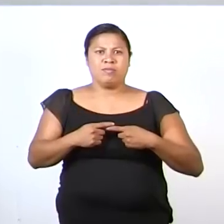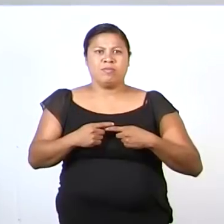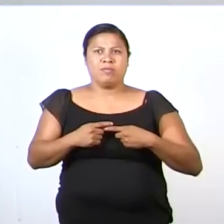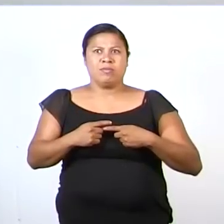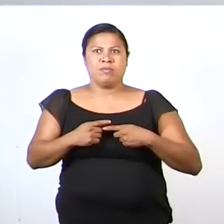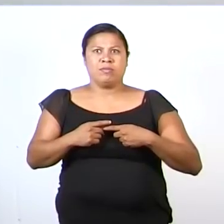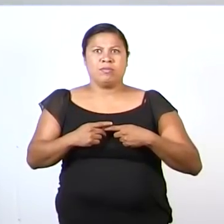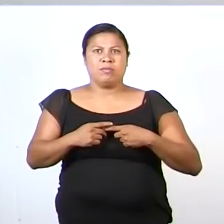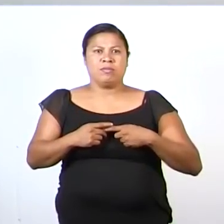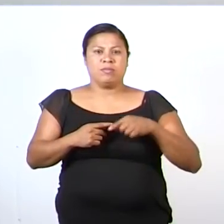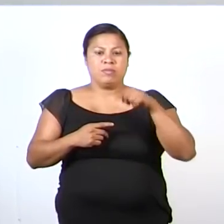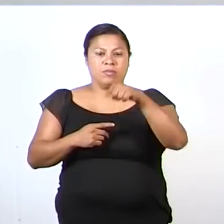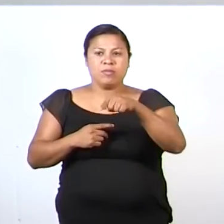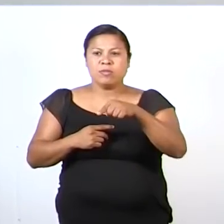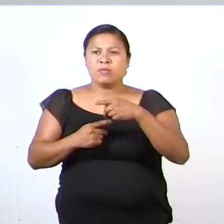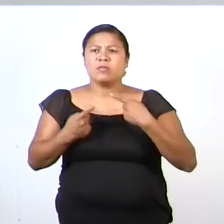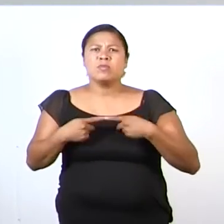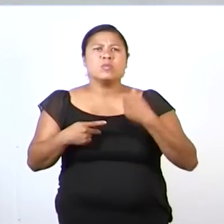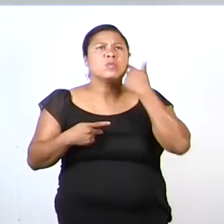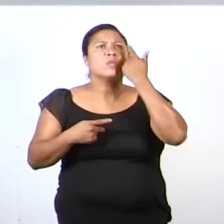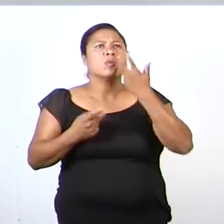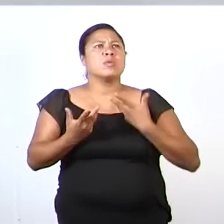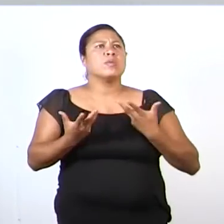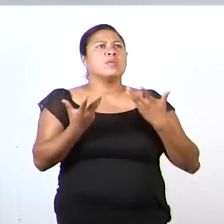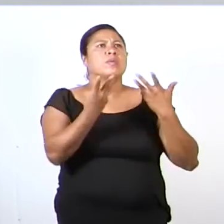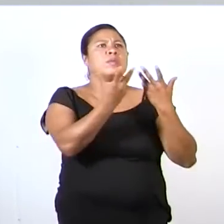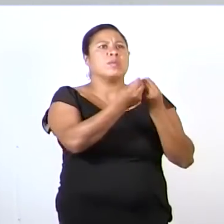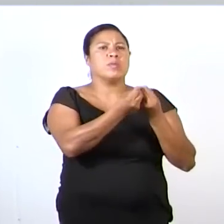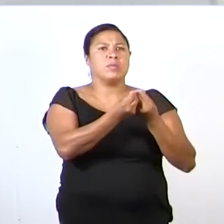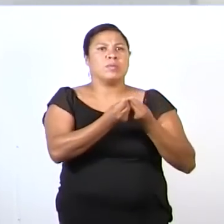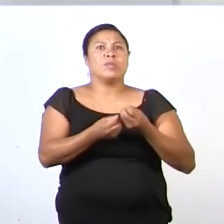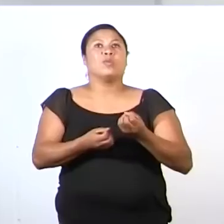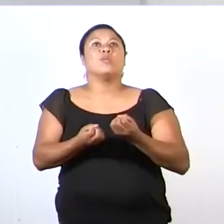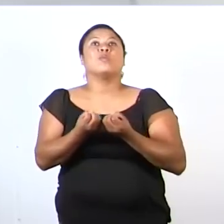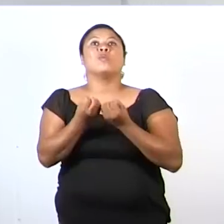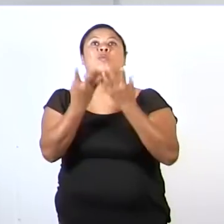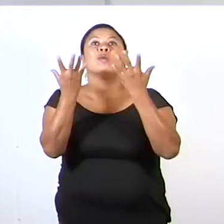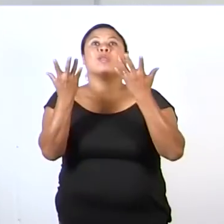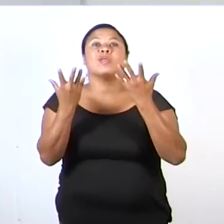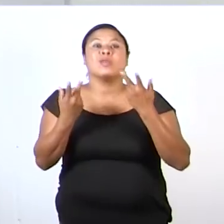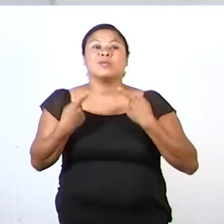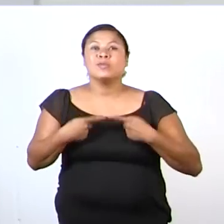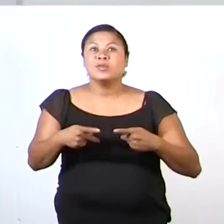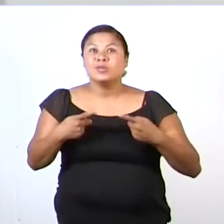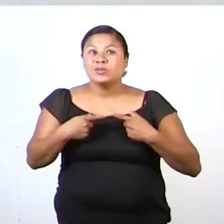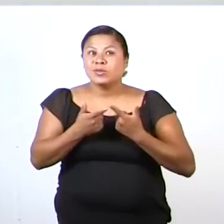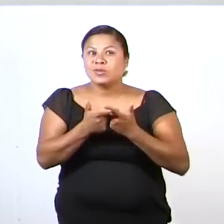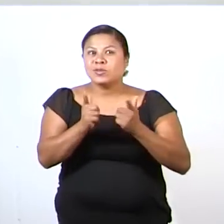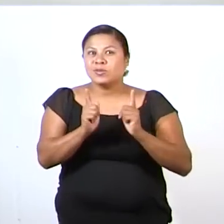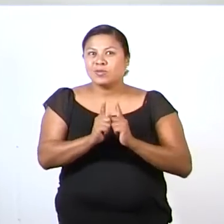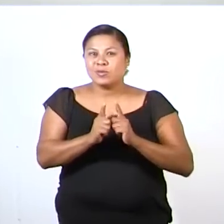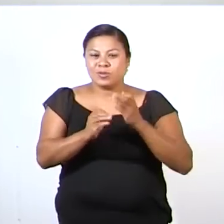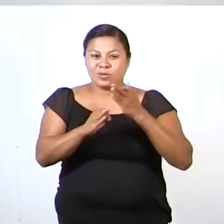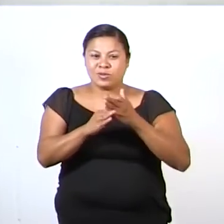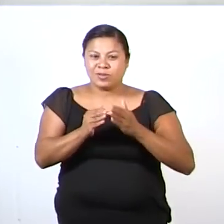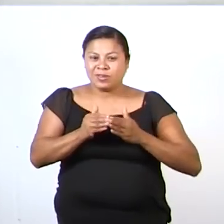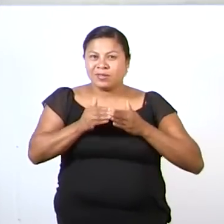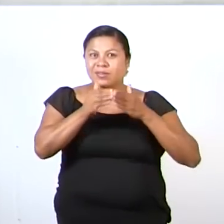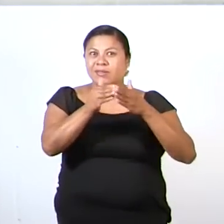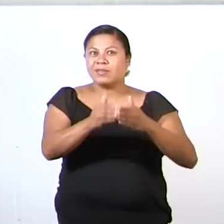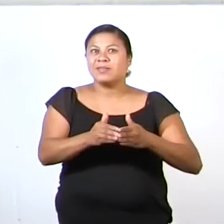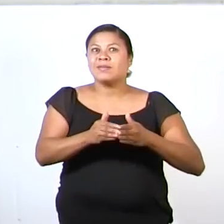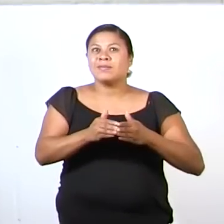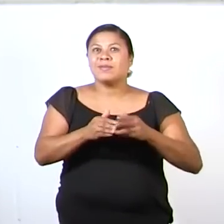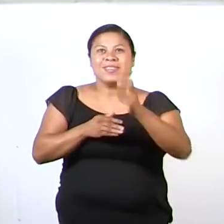se unió a su grupo. ¿Cuántos tenemos en el grupo de navegantes? ¿Qué es?